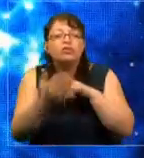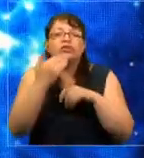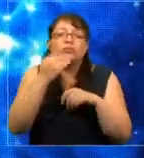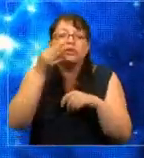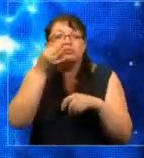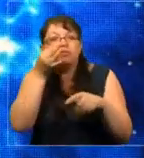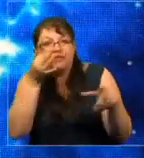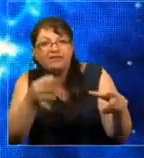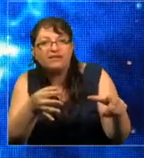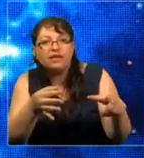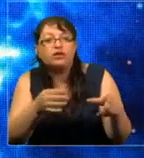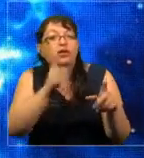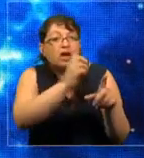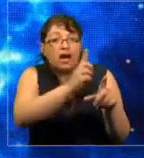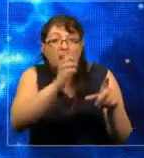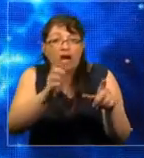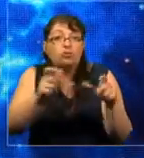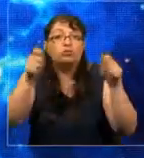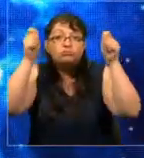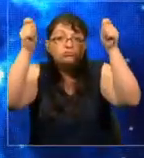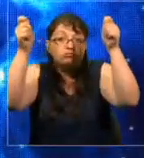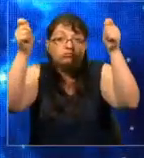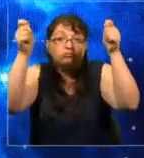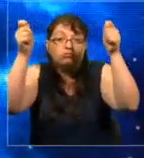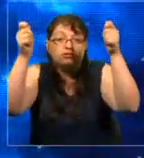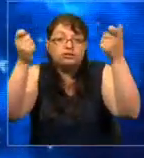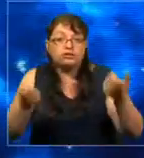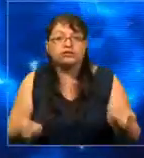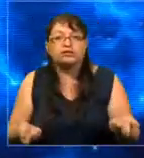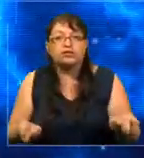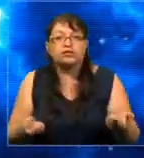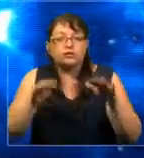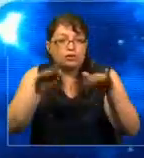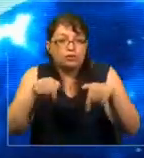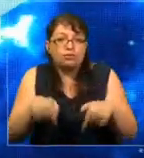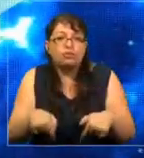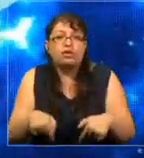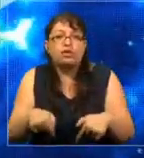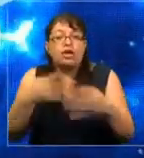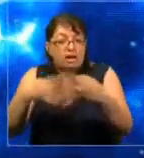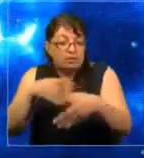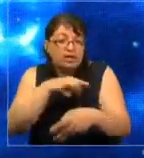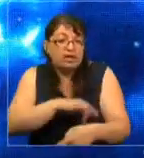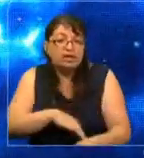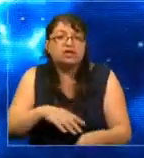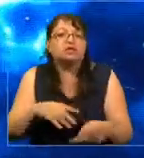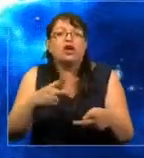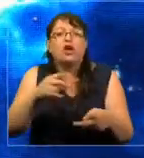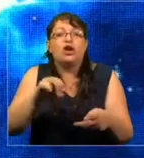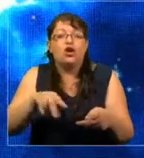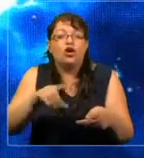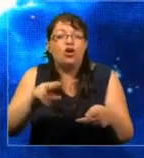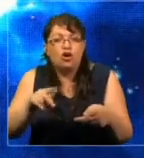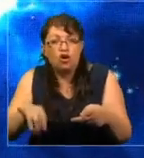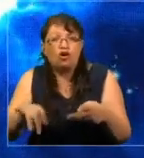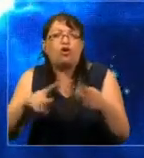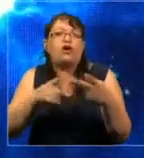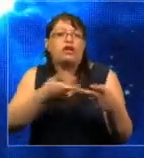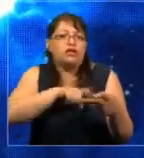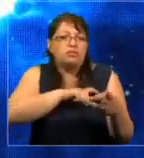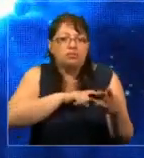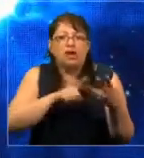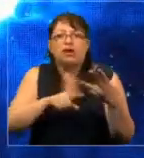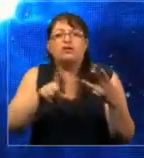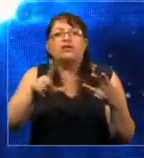marcha y cada persona con su cartelito. Lo mismo pasa hoy día en las marchas en Chile, en Hong Kong, en Cataluña, en